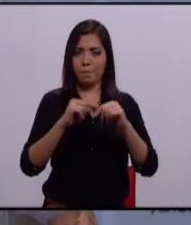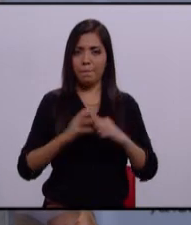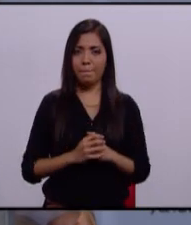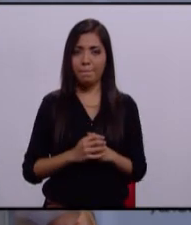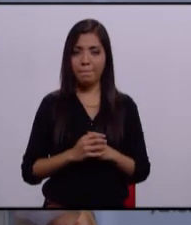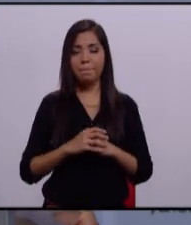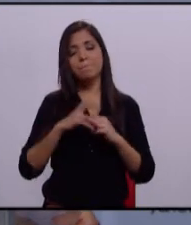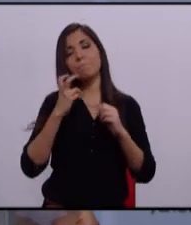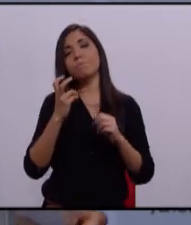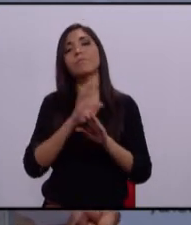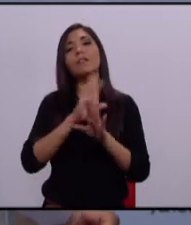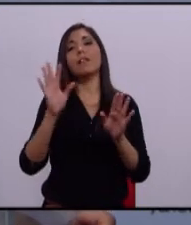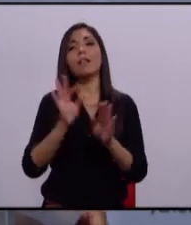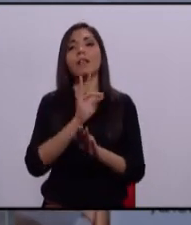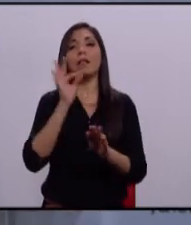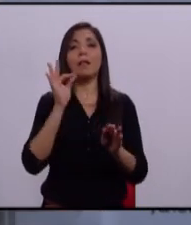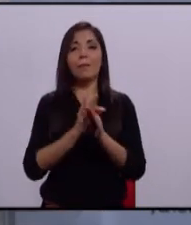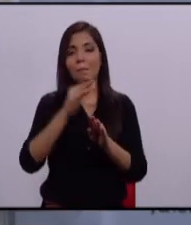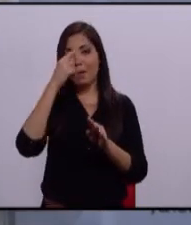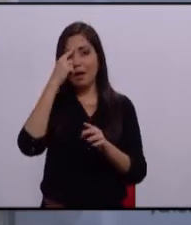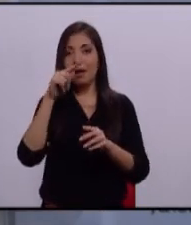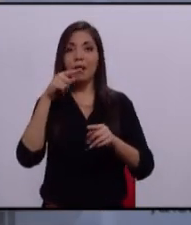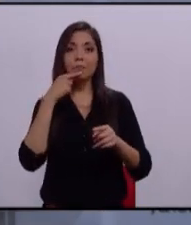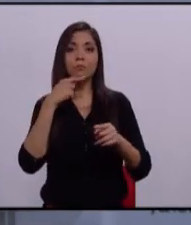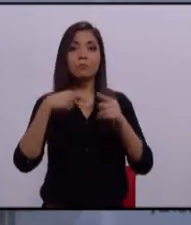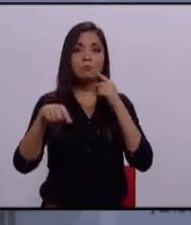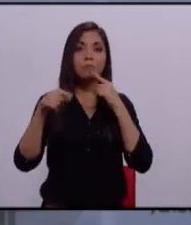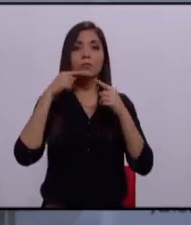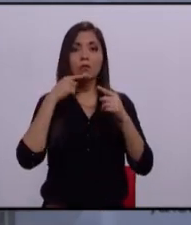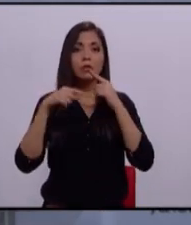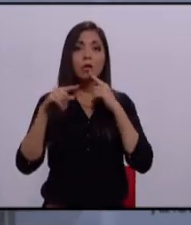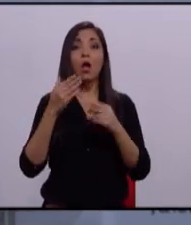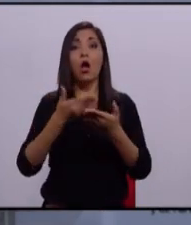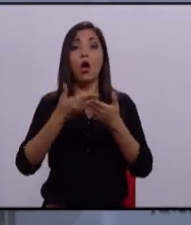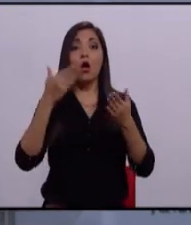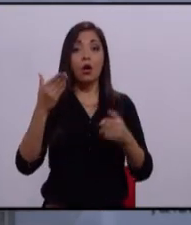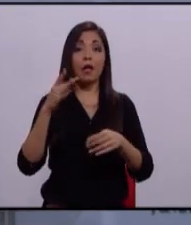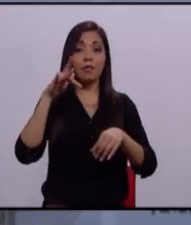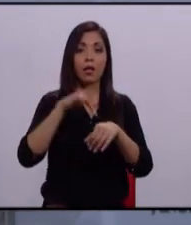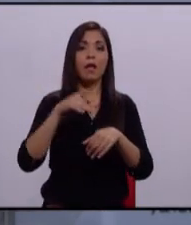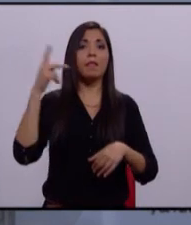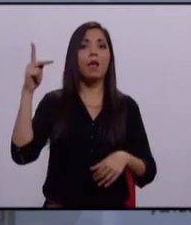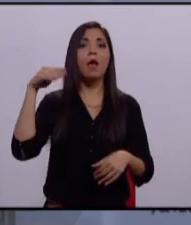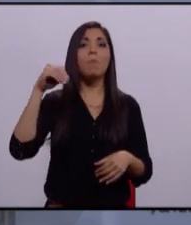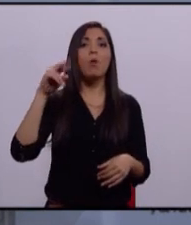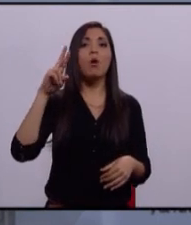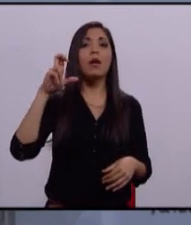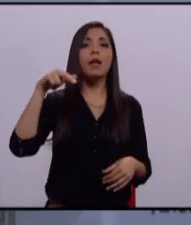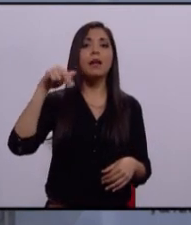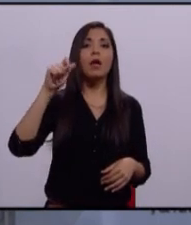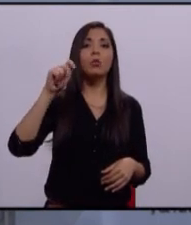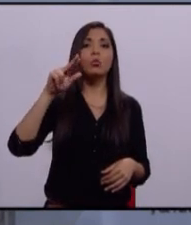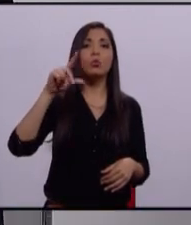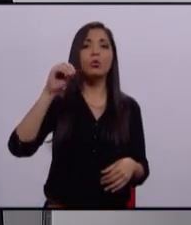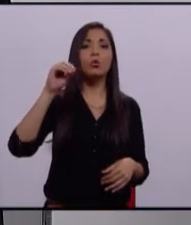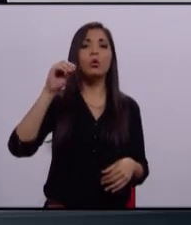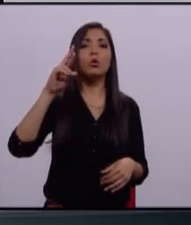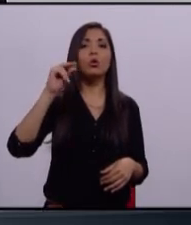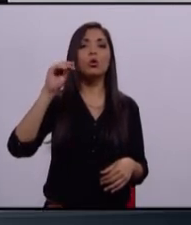Cerramos esta ronda de réplicas. Es el turno ahora del candidato de Morena, Marco Tulio Rosas Romero.